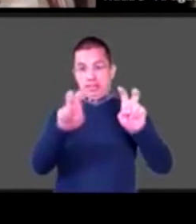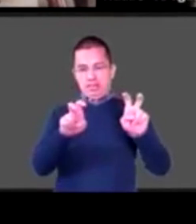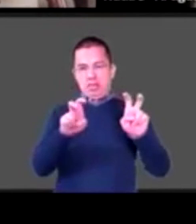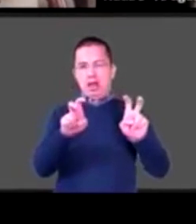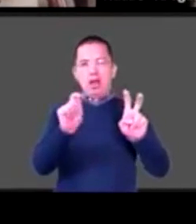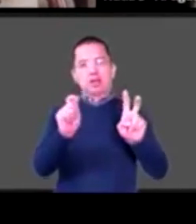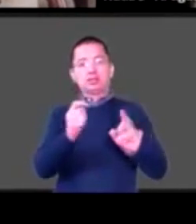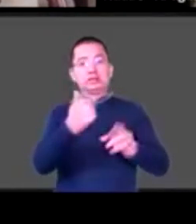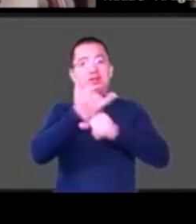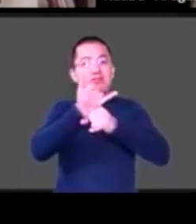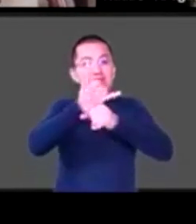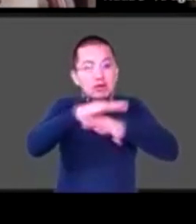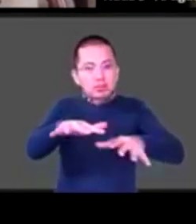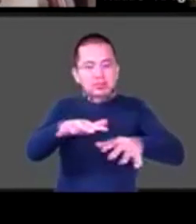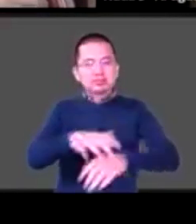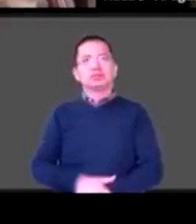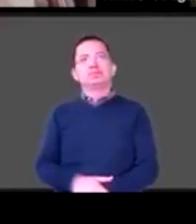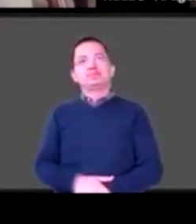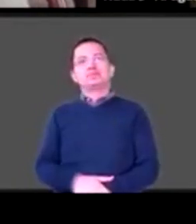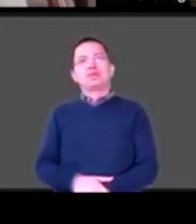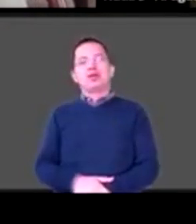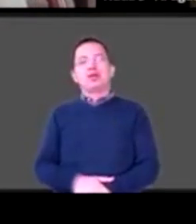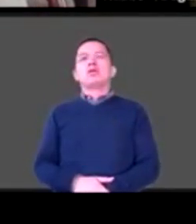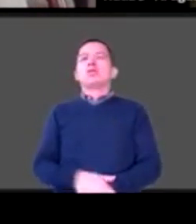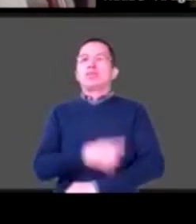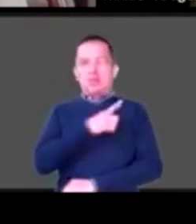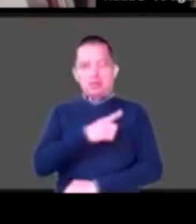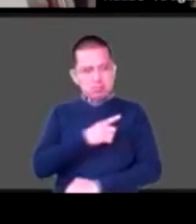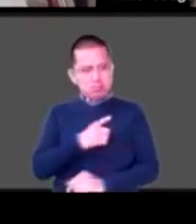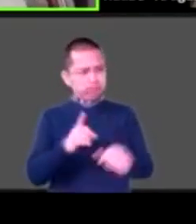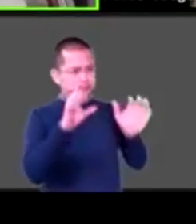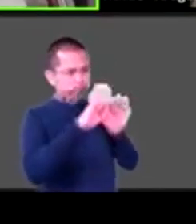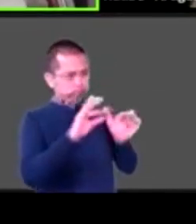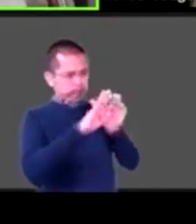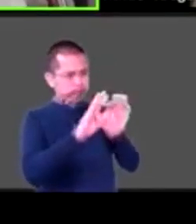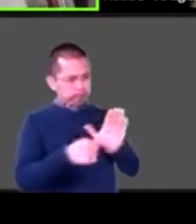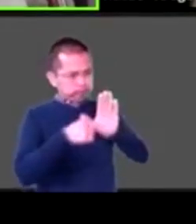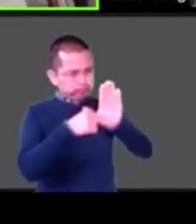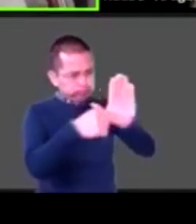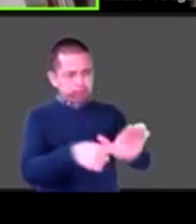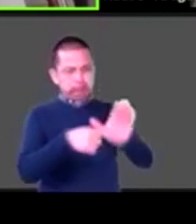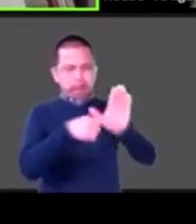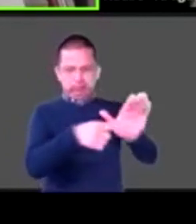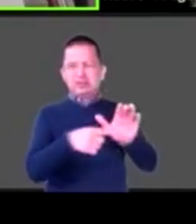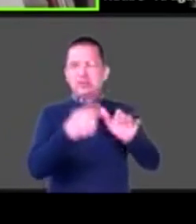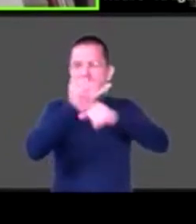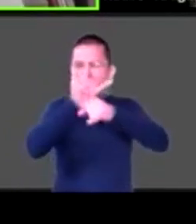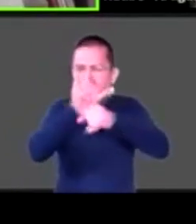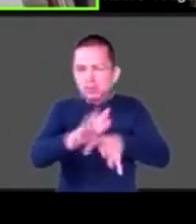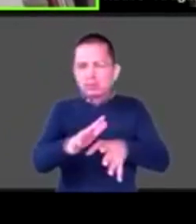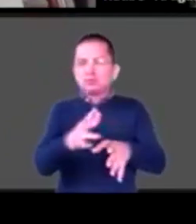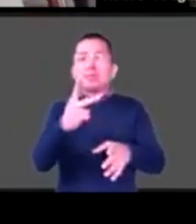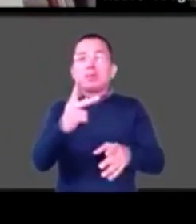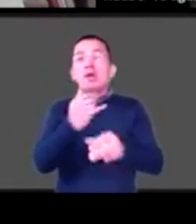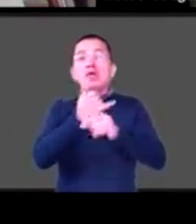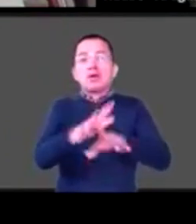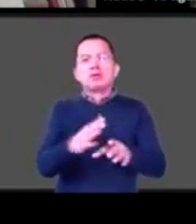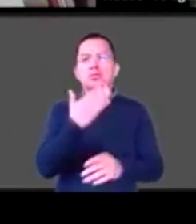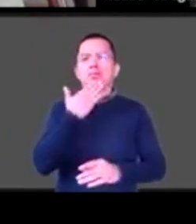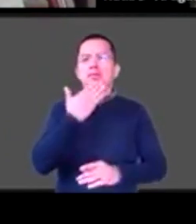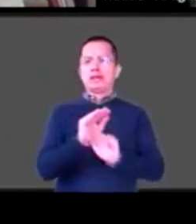y el tema de ofrecer información clara y concreta para tomar